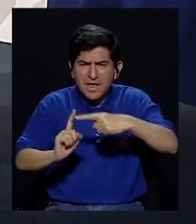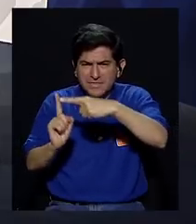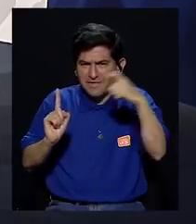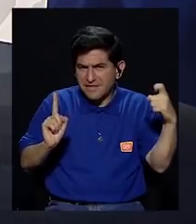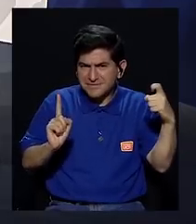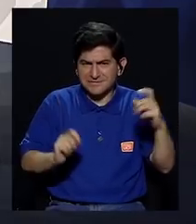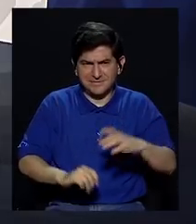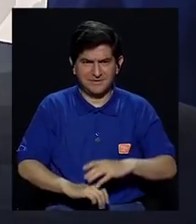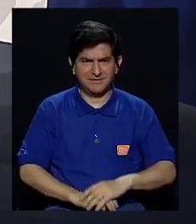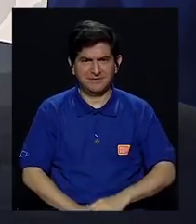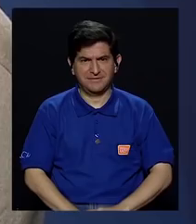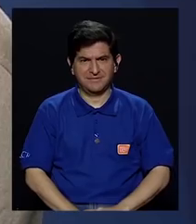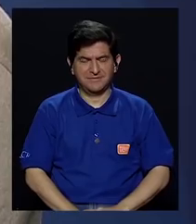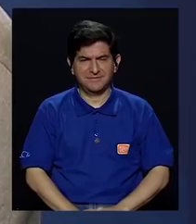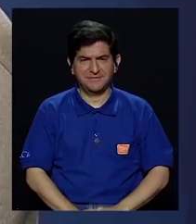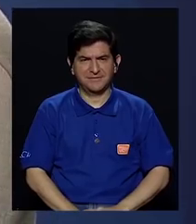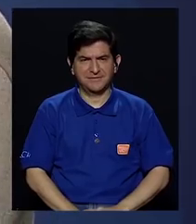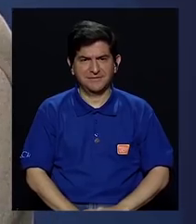a partir de esto.